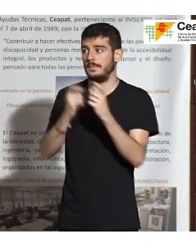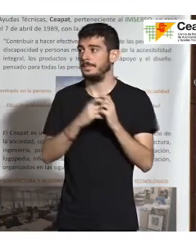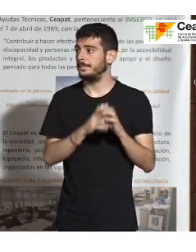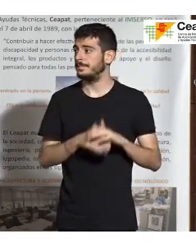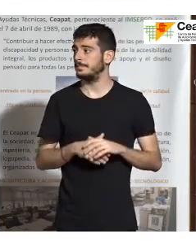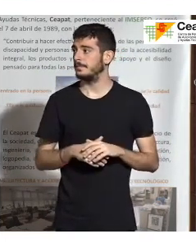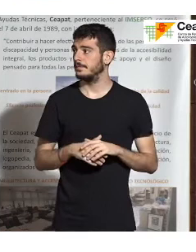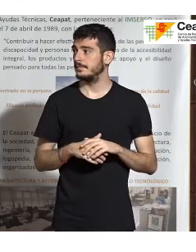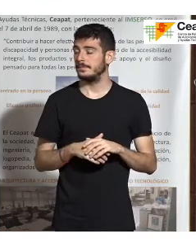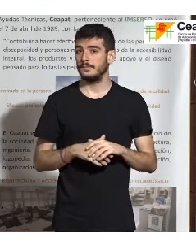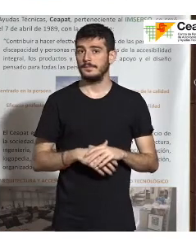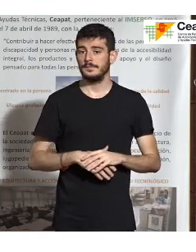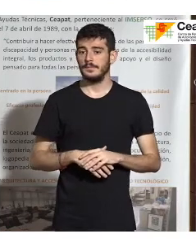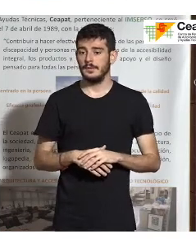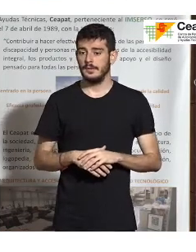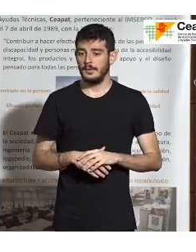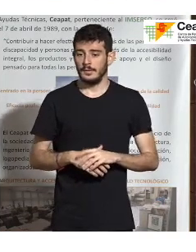Y lo siento en la verdad. Nada.